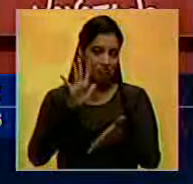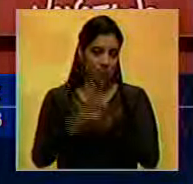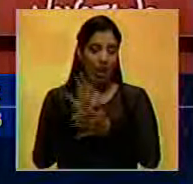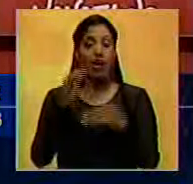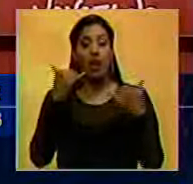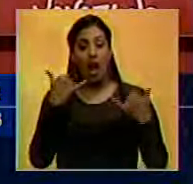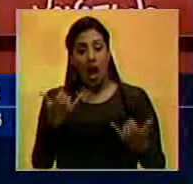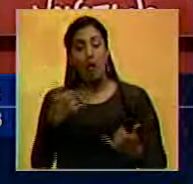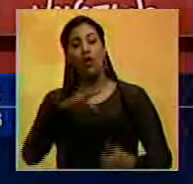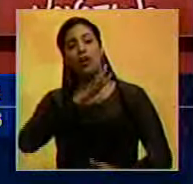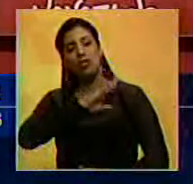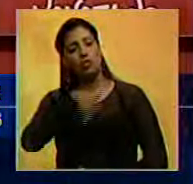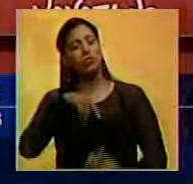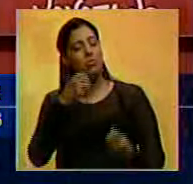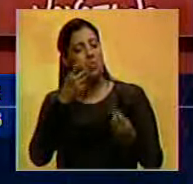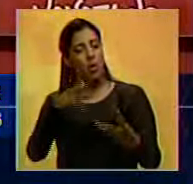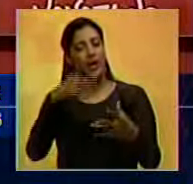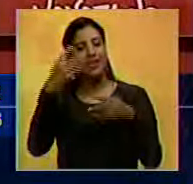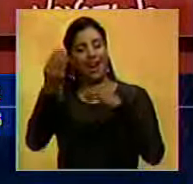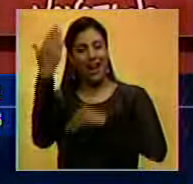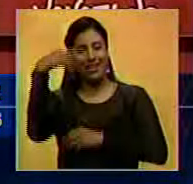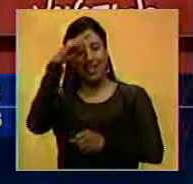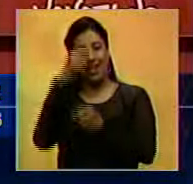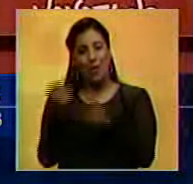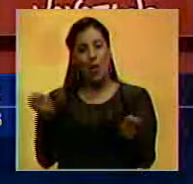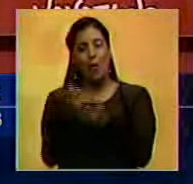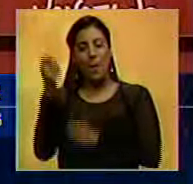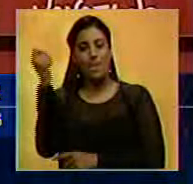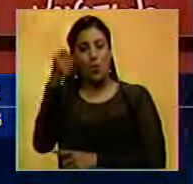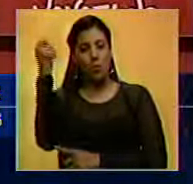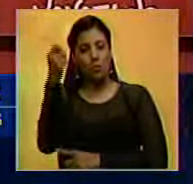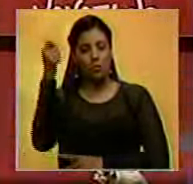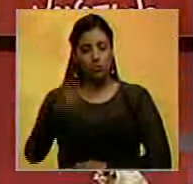Estas declaraciones se las ofreció durante la emisión de su programa con el Mazo Dando. ¡Gracias! ¡Gracias!